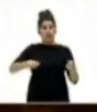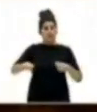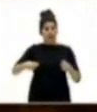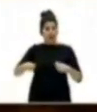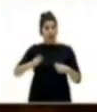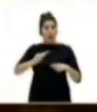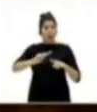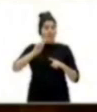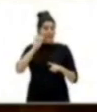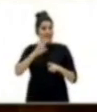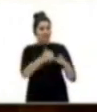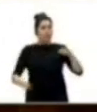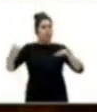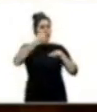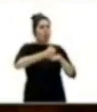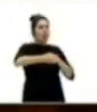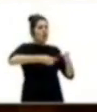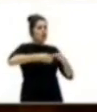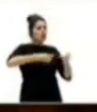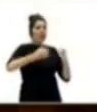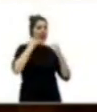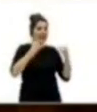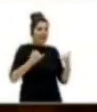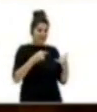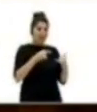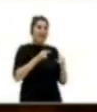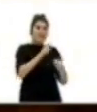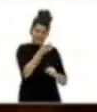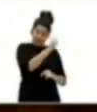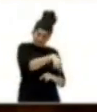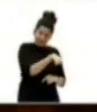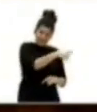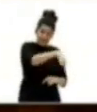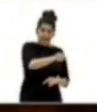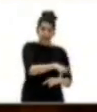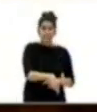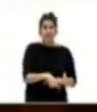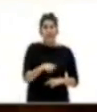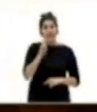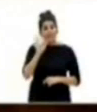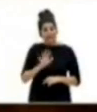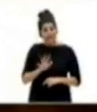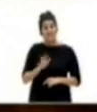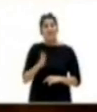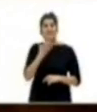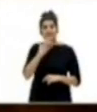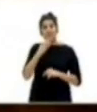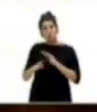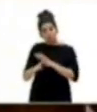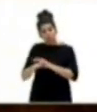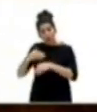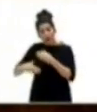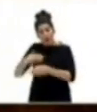que impone la política energética, también para ustedes. La deficiencia económica en los sistemas eléctricos insulares